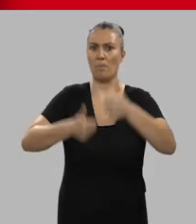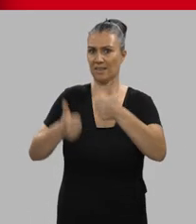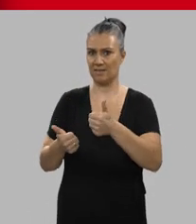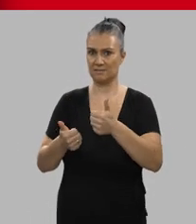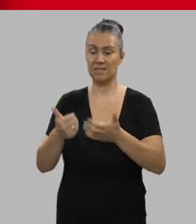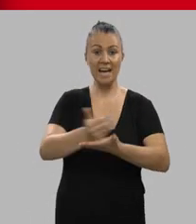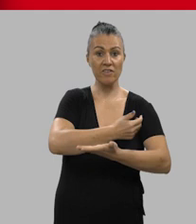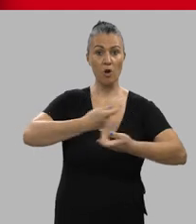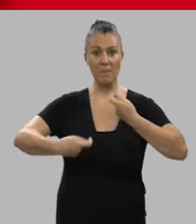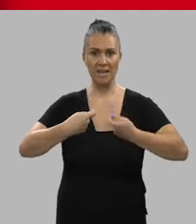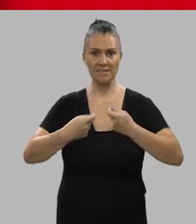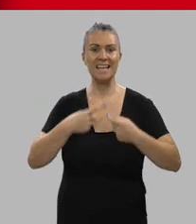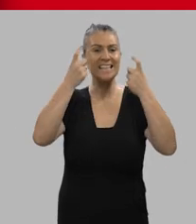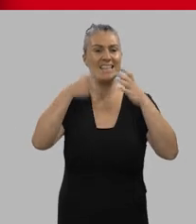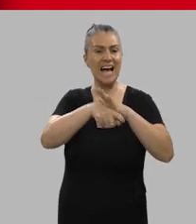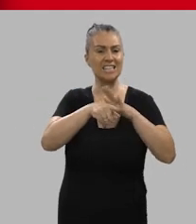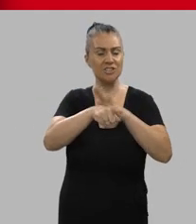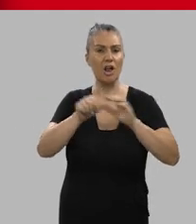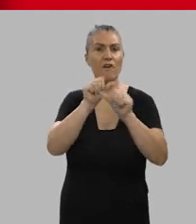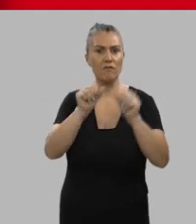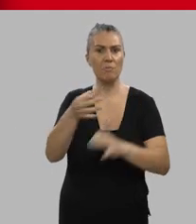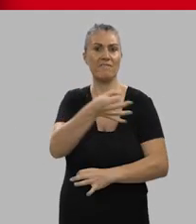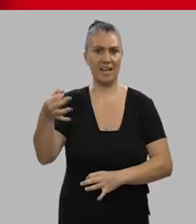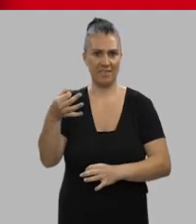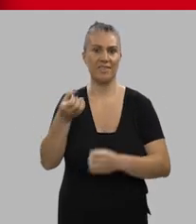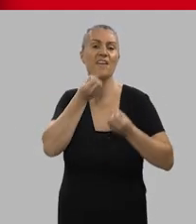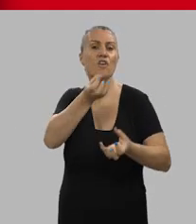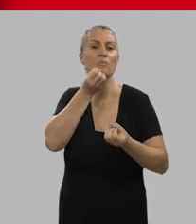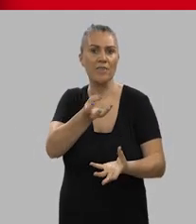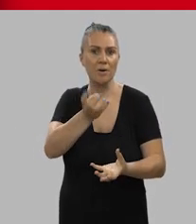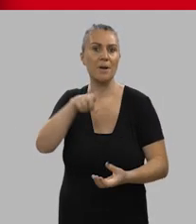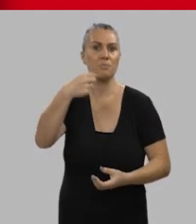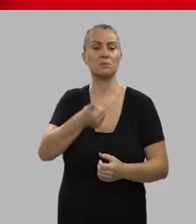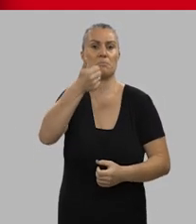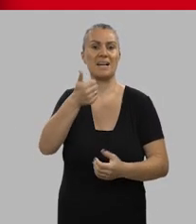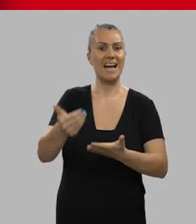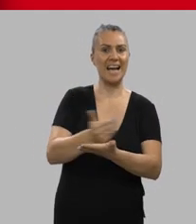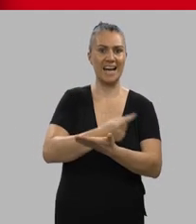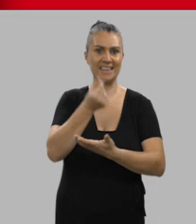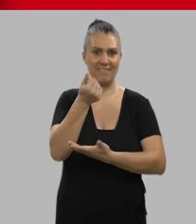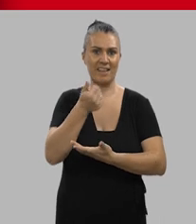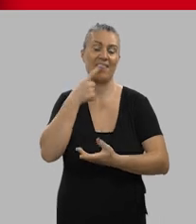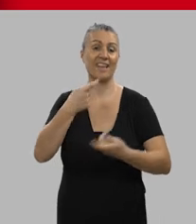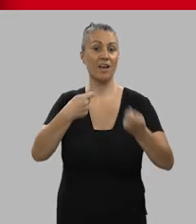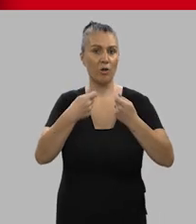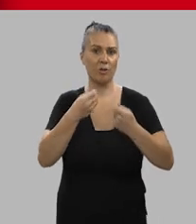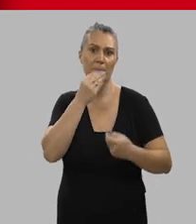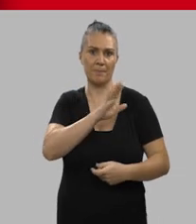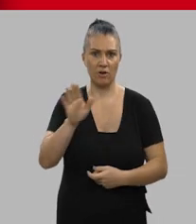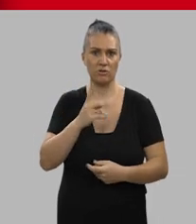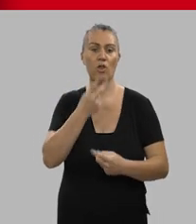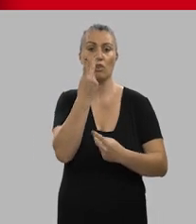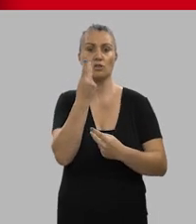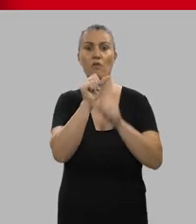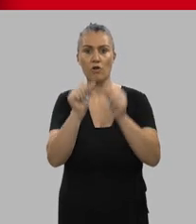El Revenue Management trata de gestionar eficazmente la información con el objetivo de maximizar la rentabilidad del negocio a través de dos